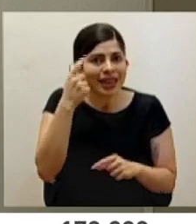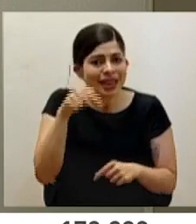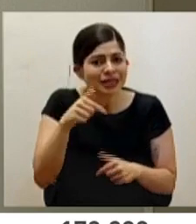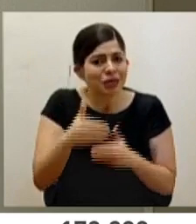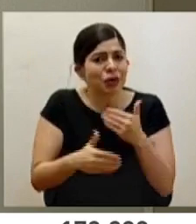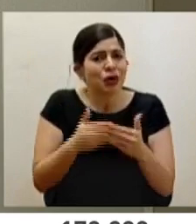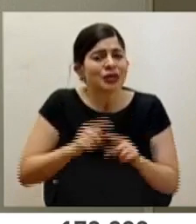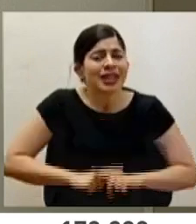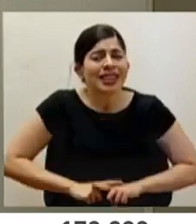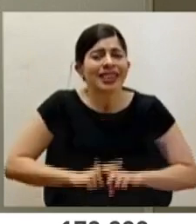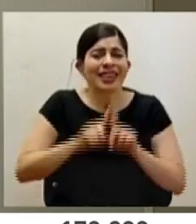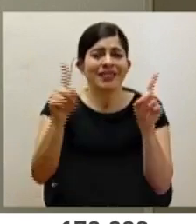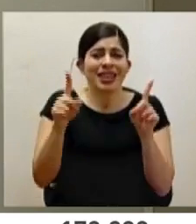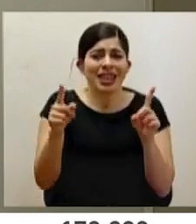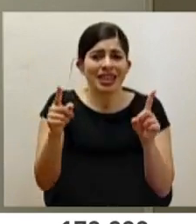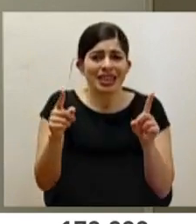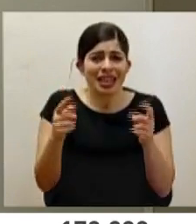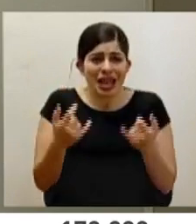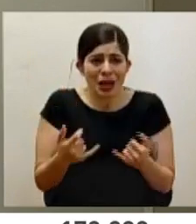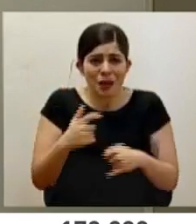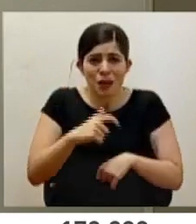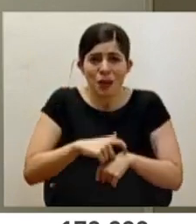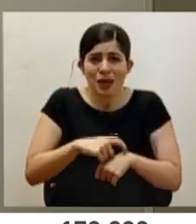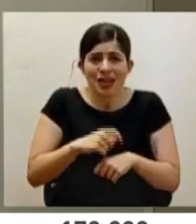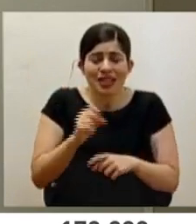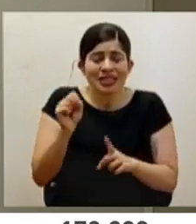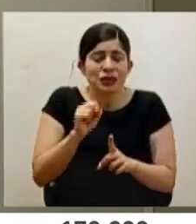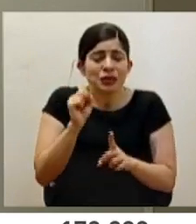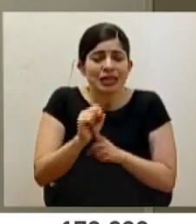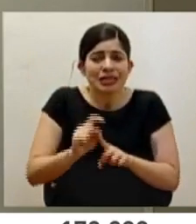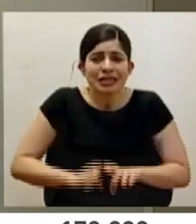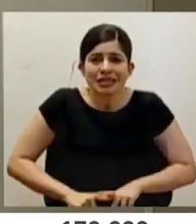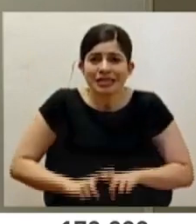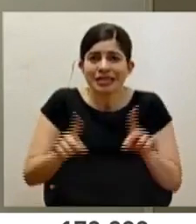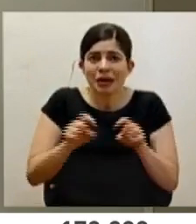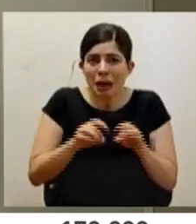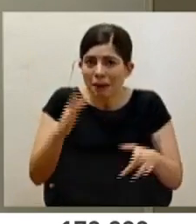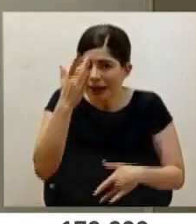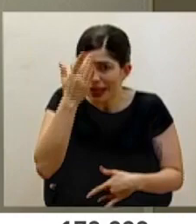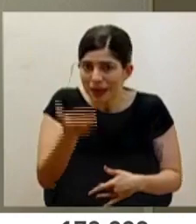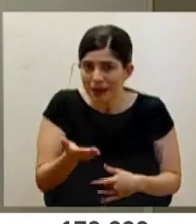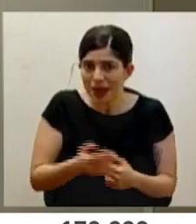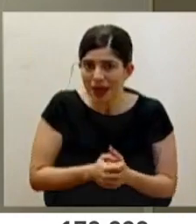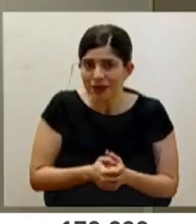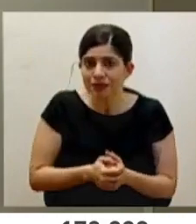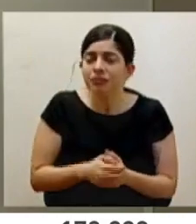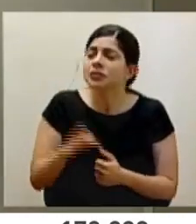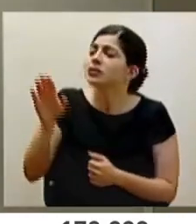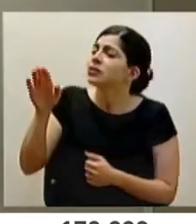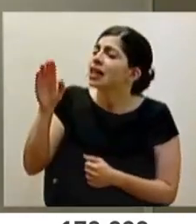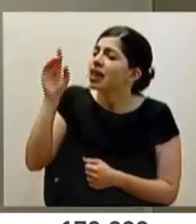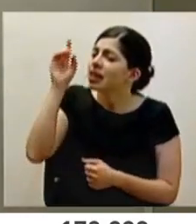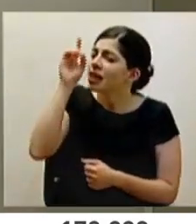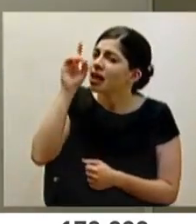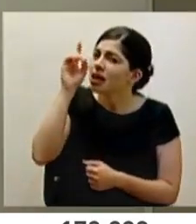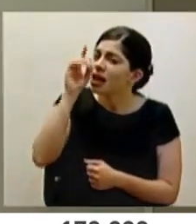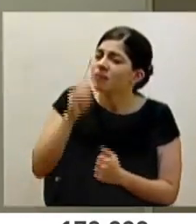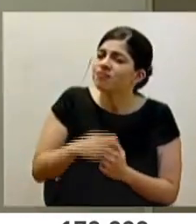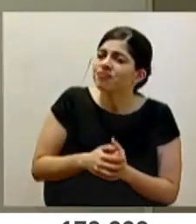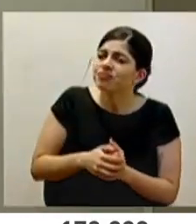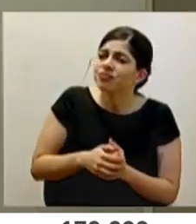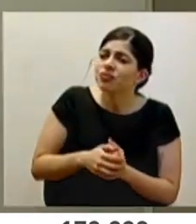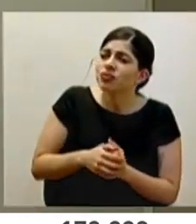proceso muy diferente en medio de una situación totalmente anómala como lo es una pandemia. Don Daniel, ¿para